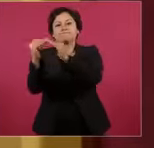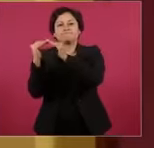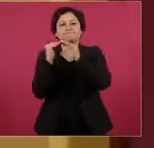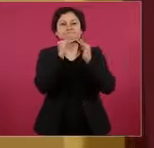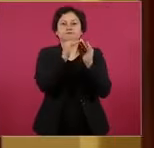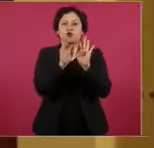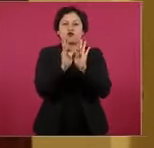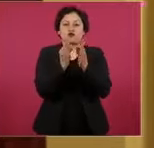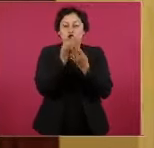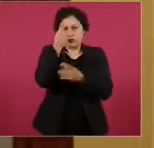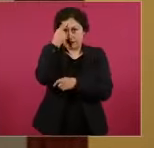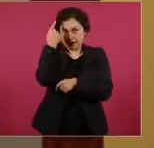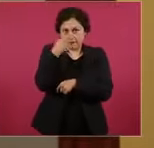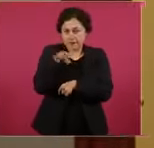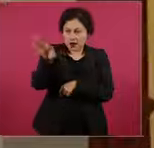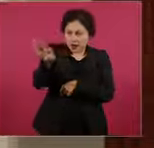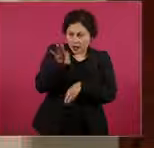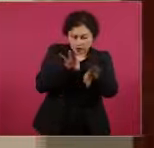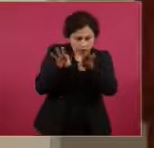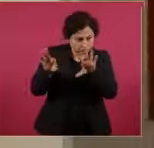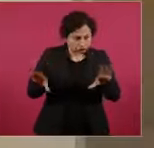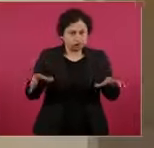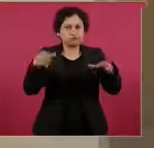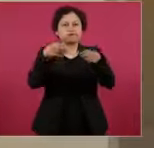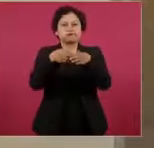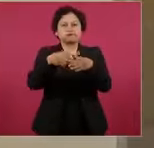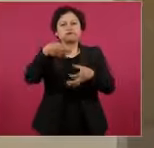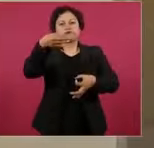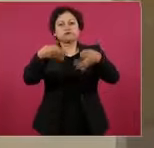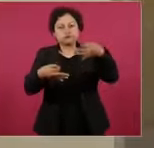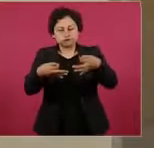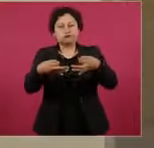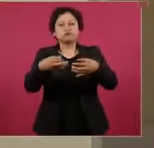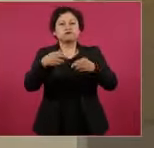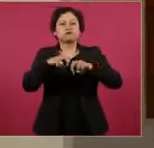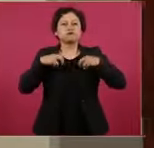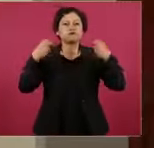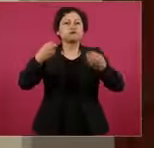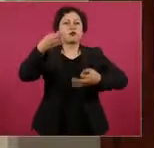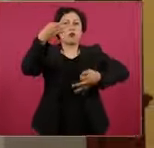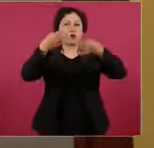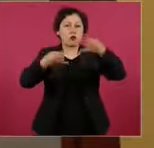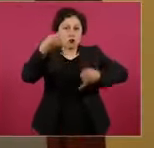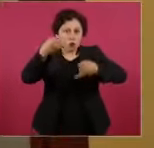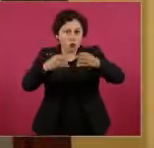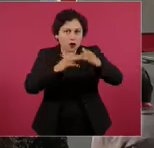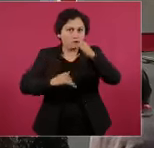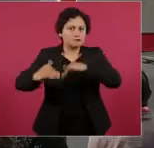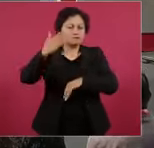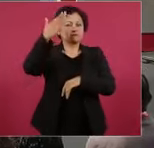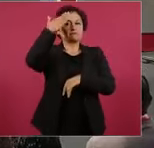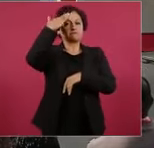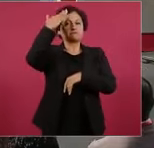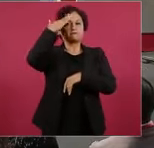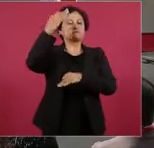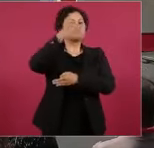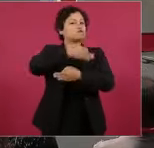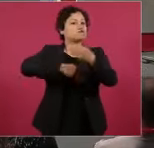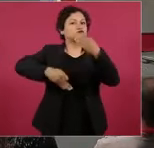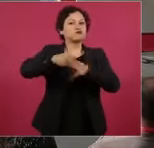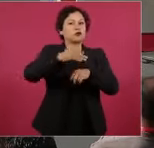ministros, magistrados y jueces. Que todos podamos votar por jueces, magistrados y ministros.